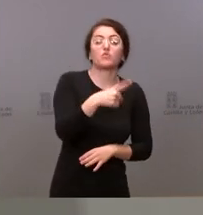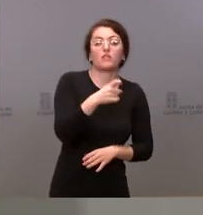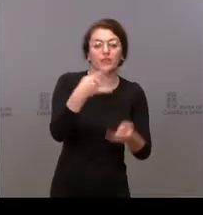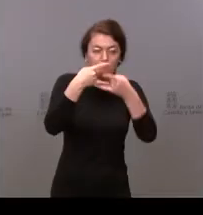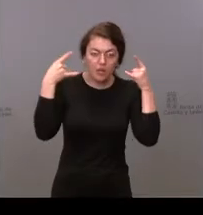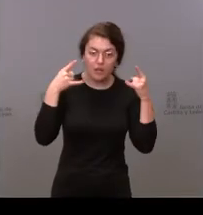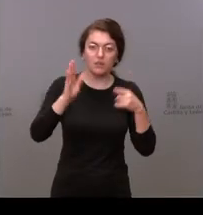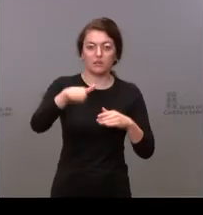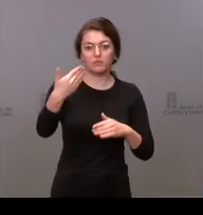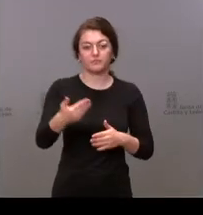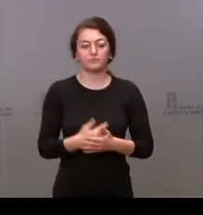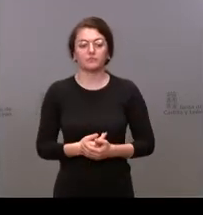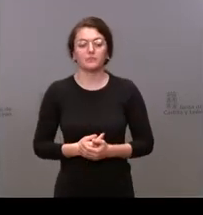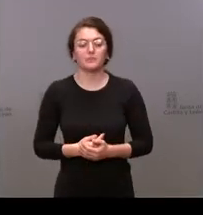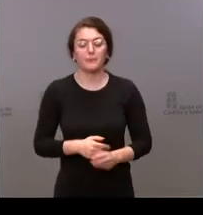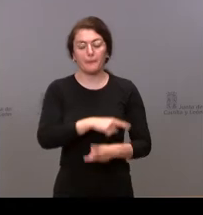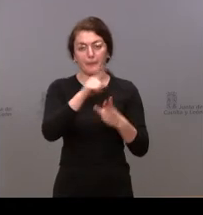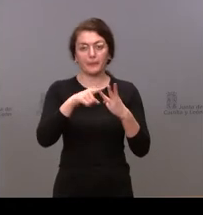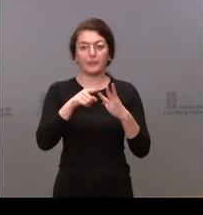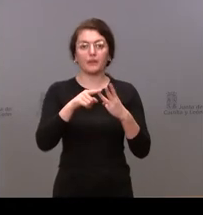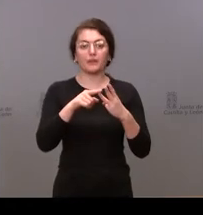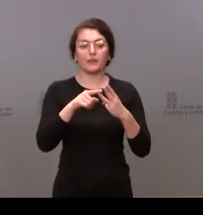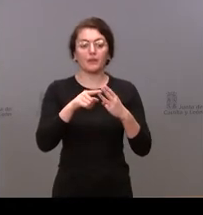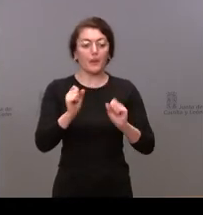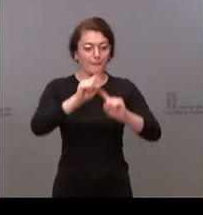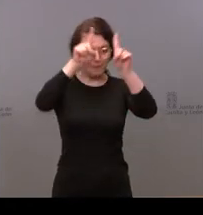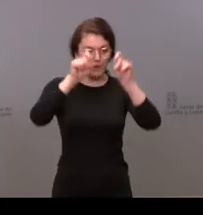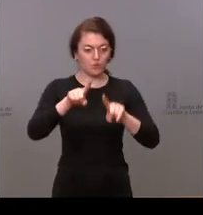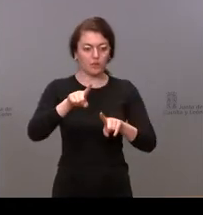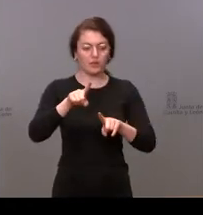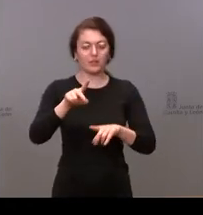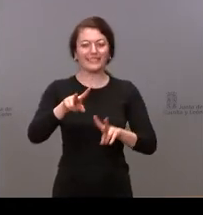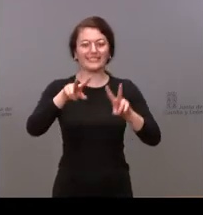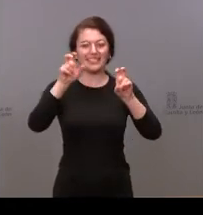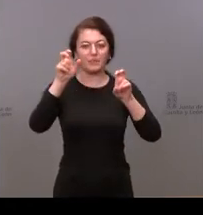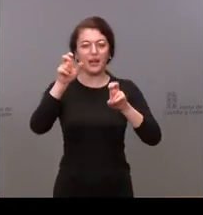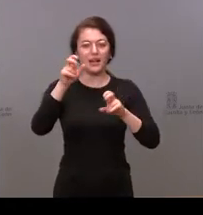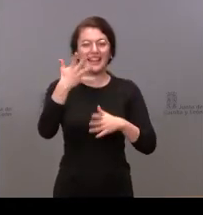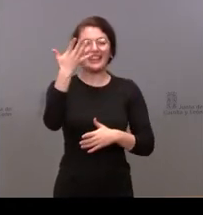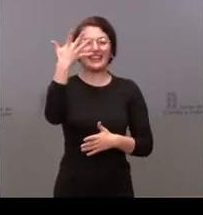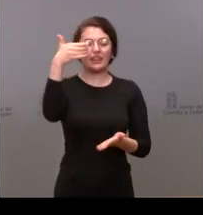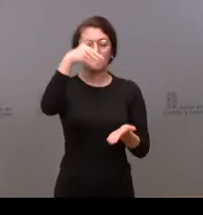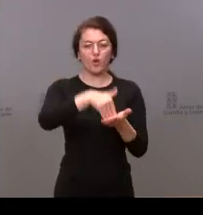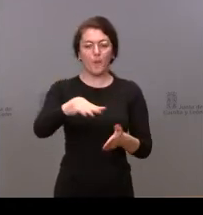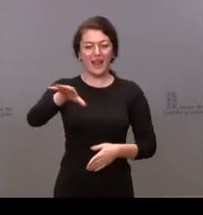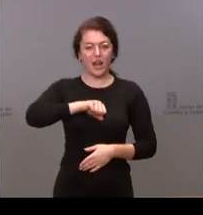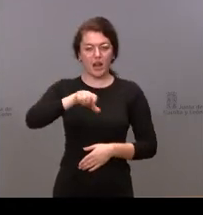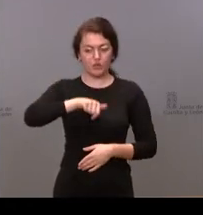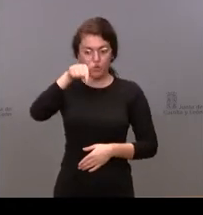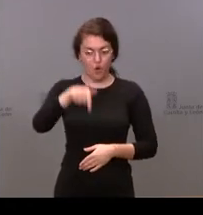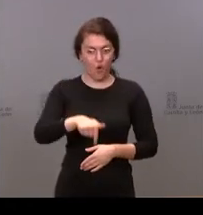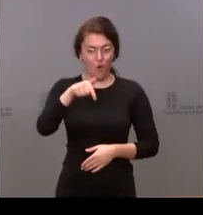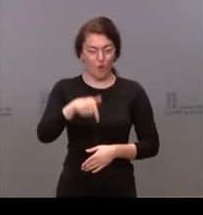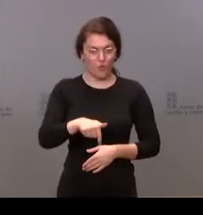Sí sobre esos 5.000 casos que le preguntaba el compañero o que se han conocido hoy de momento la Junta en